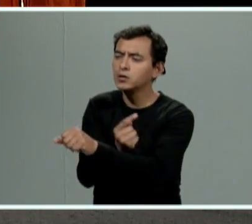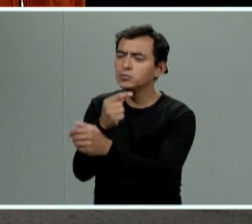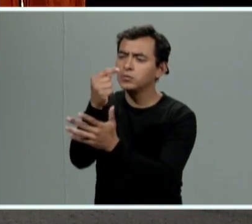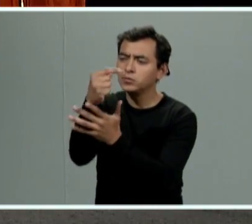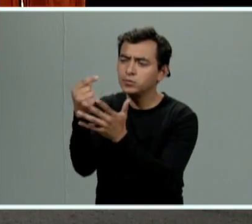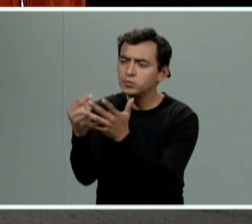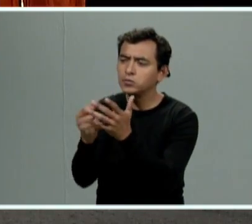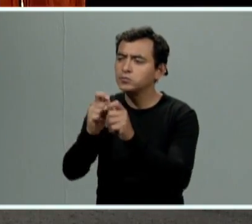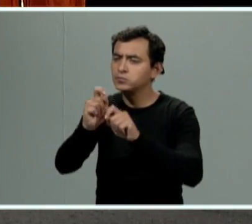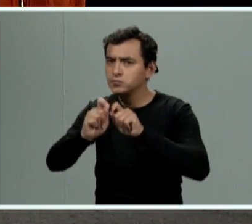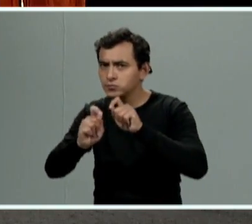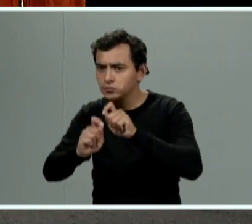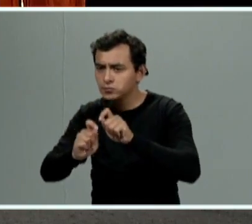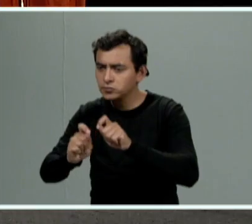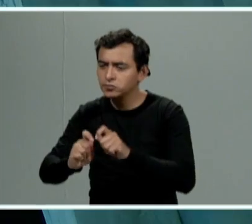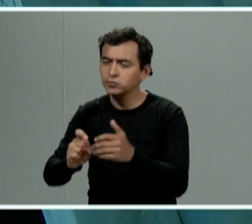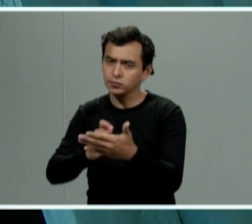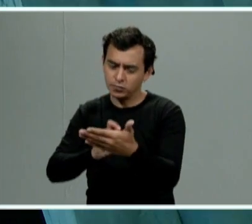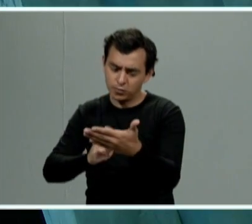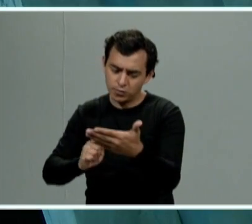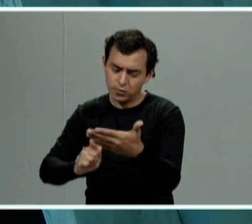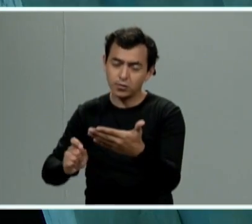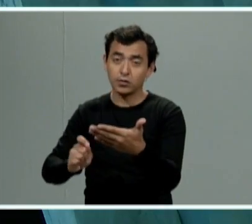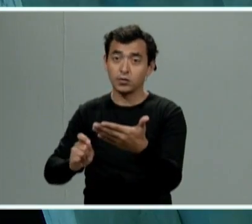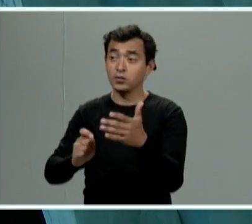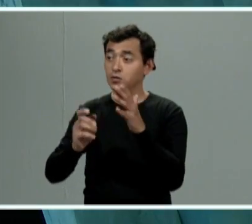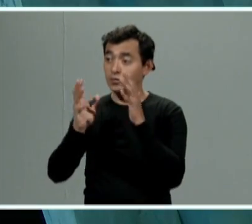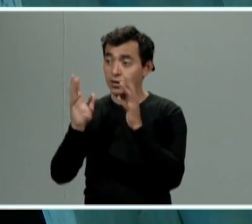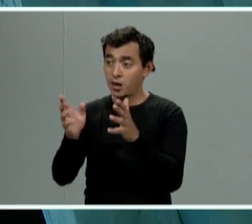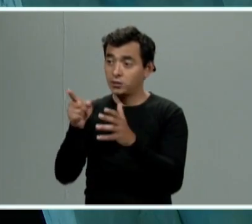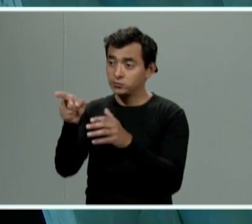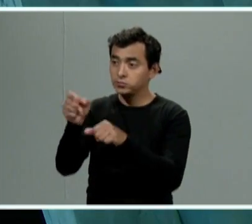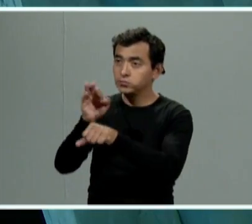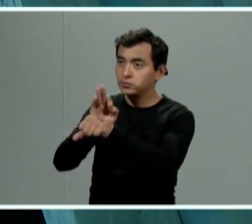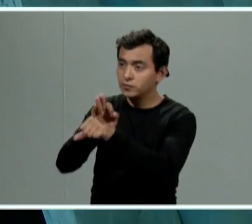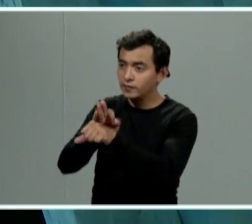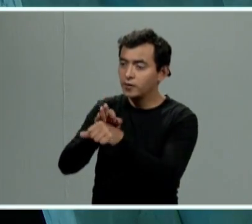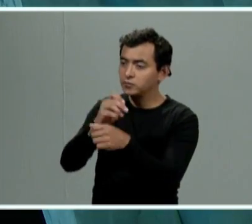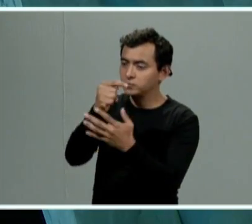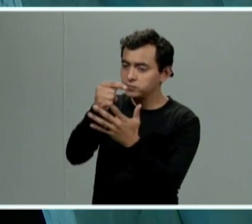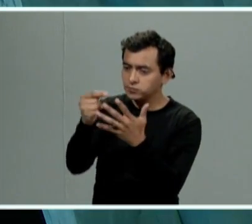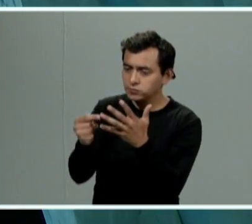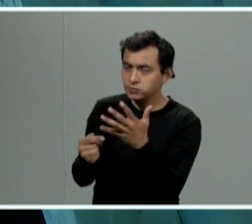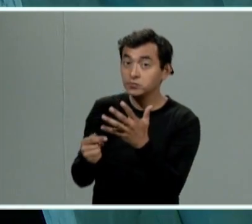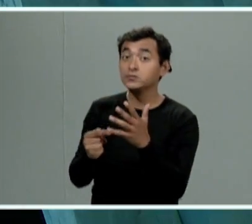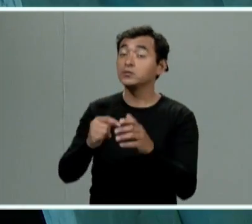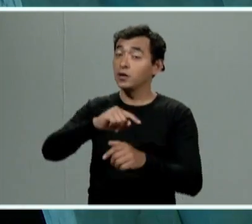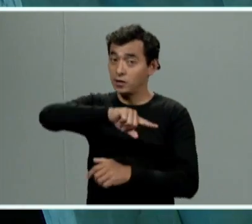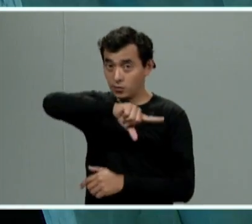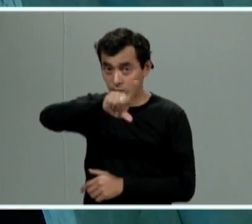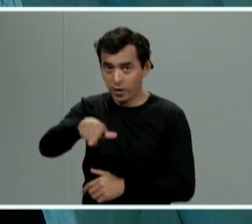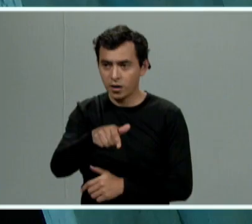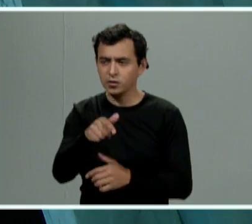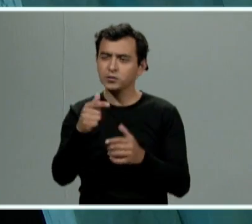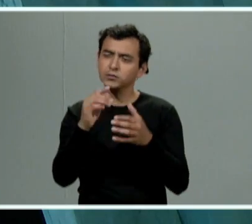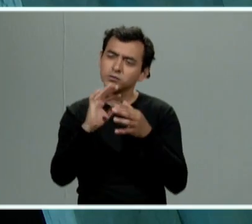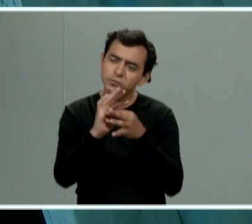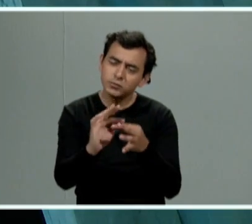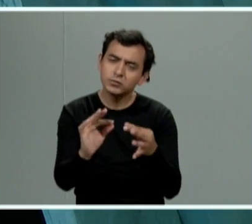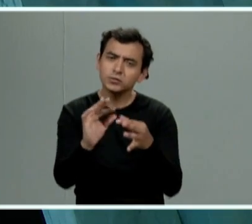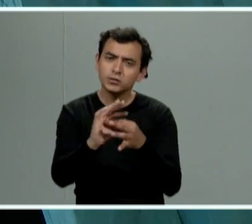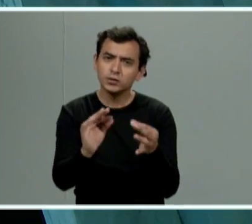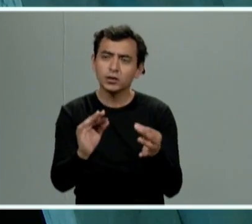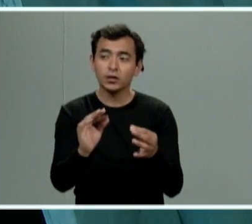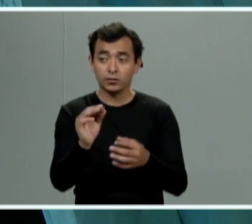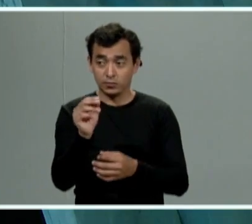se le toma una vez que se le notifican los derechos a la víctima se hace la narrativa de hechos se le notifica también